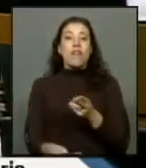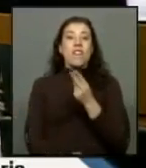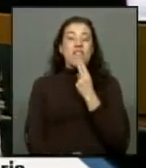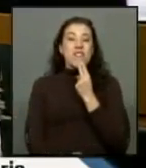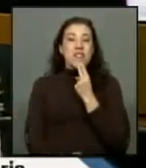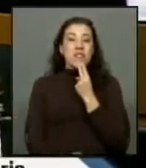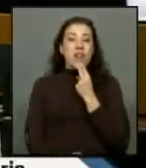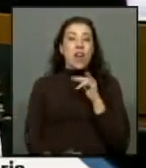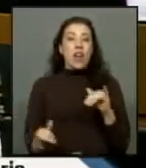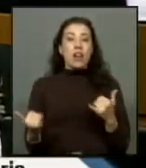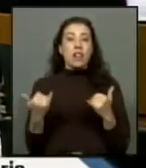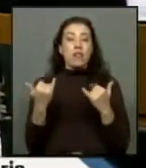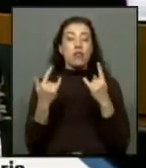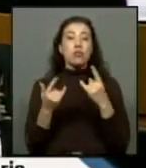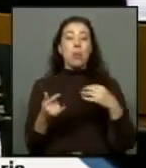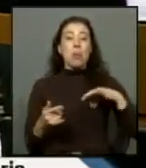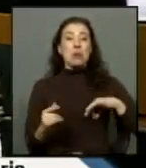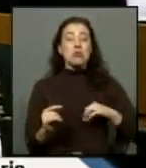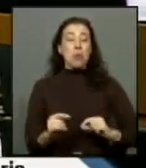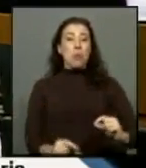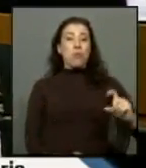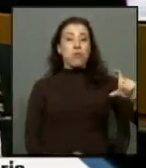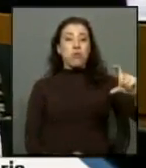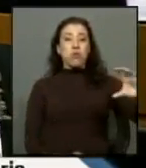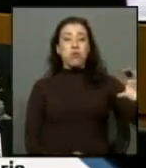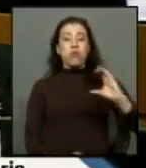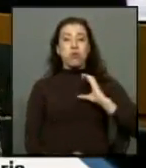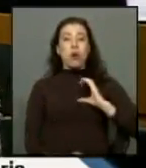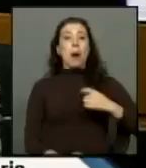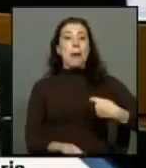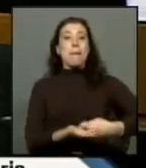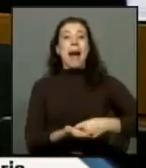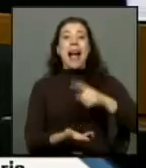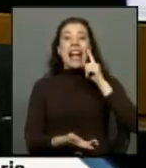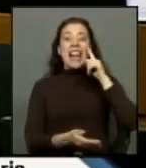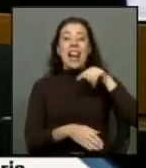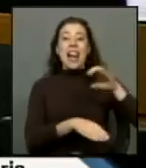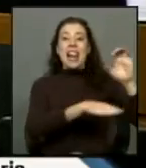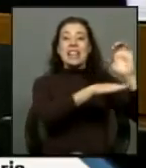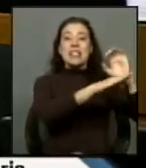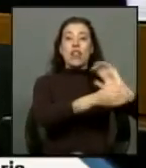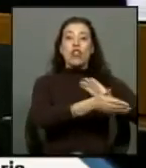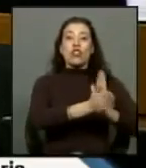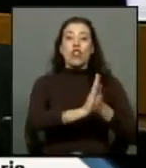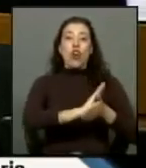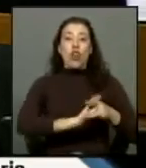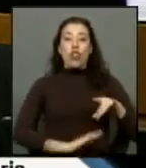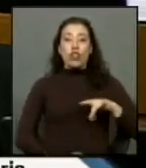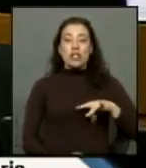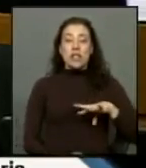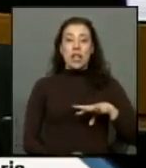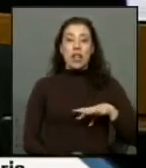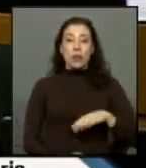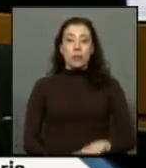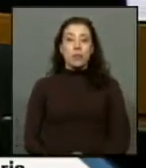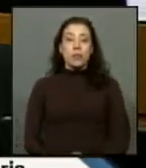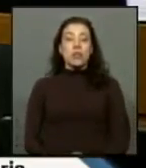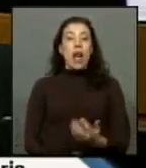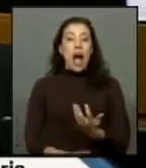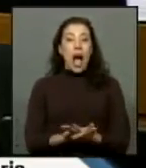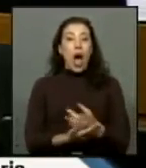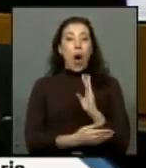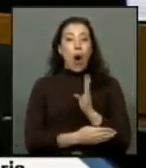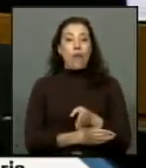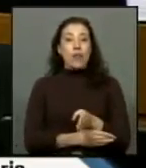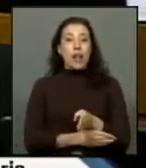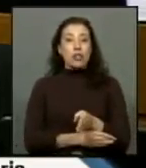gozan de sus altas pensiones que siguen siendo pagadas por este mismo Estado y por todos los chilenos tenemos entonces una obligación